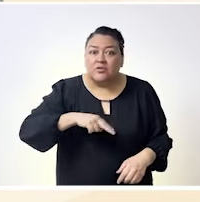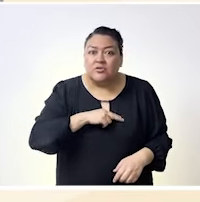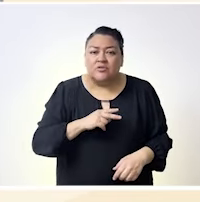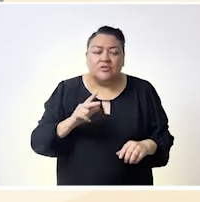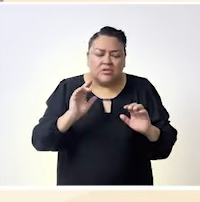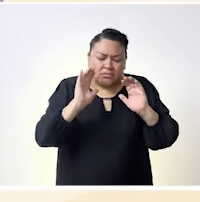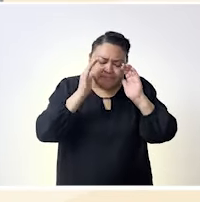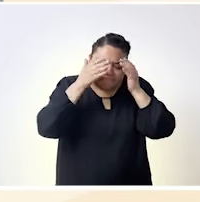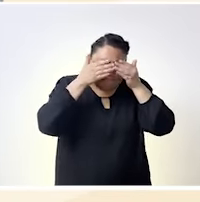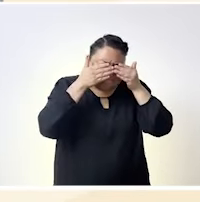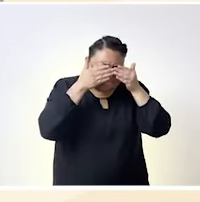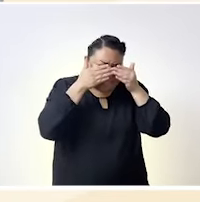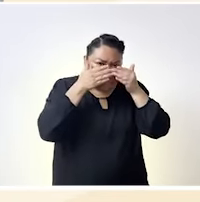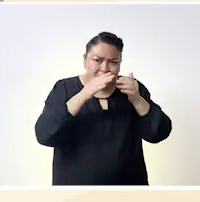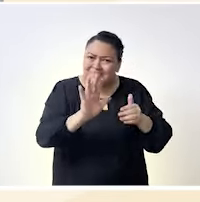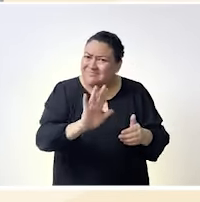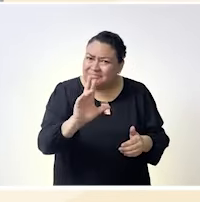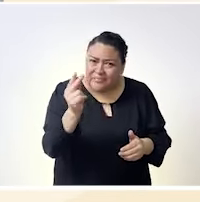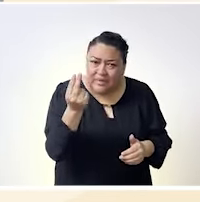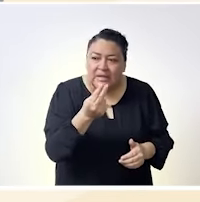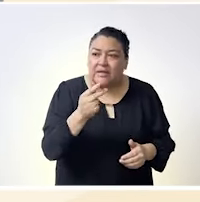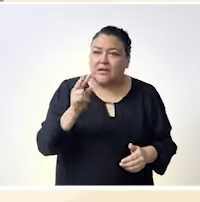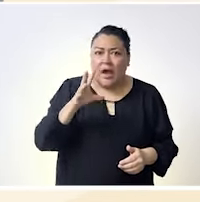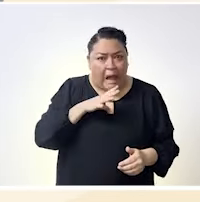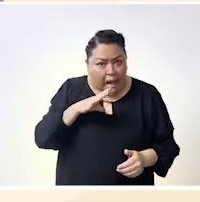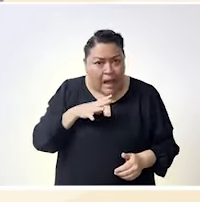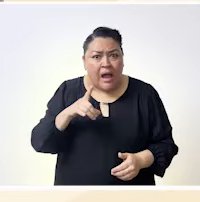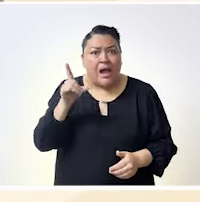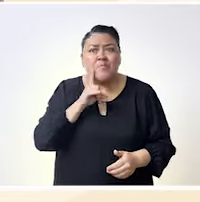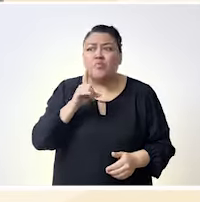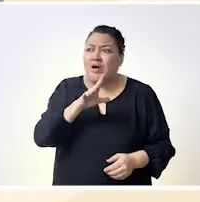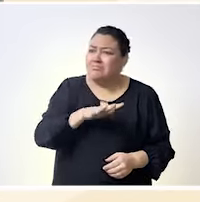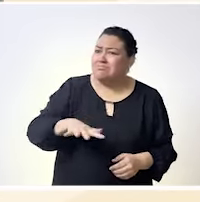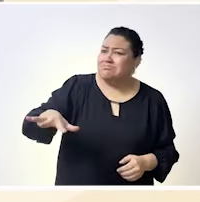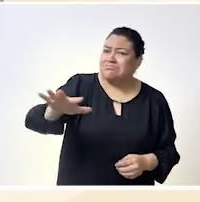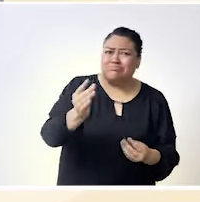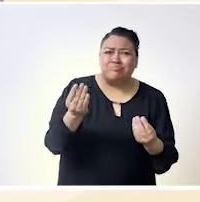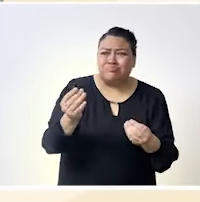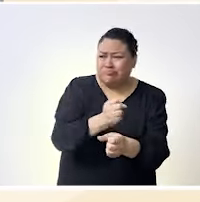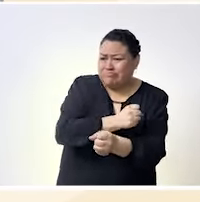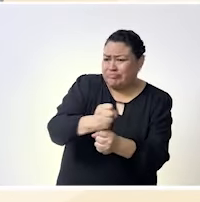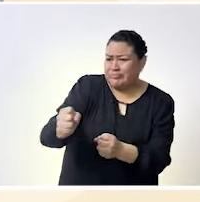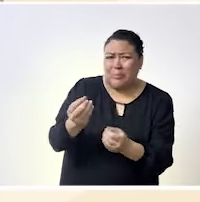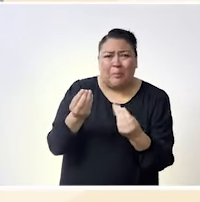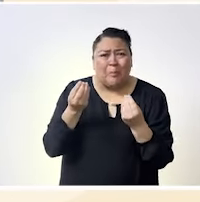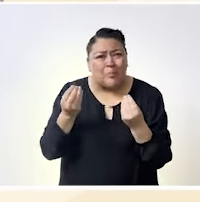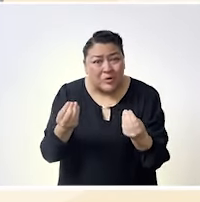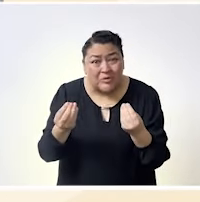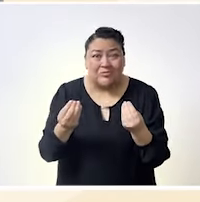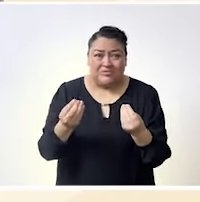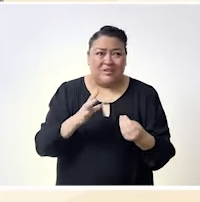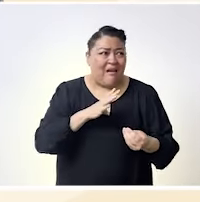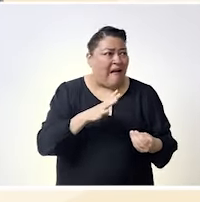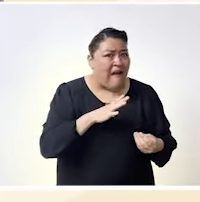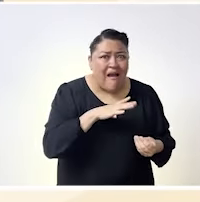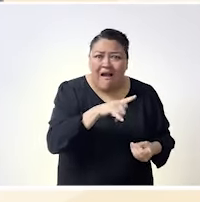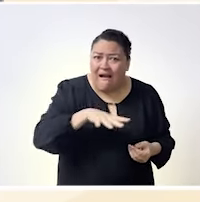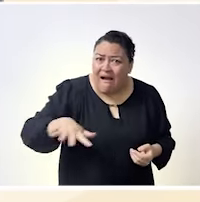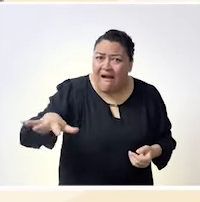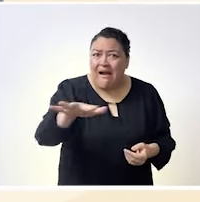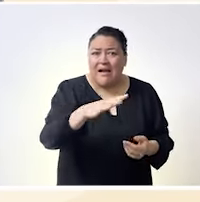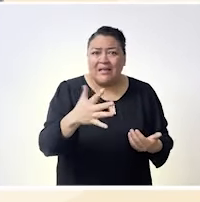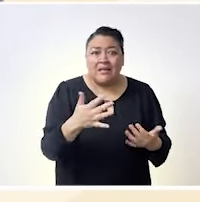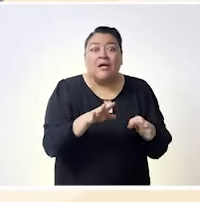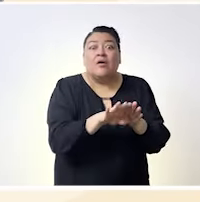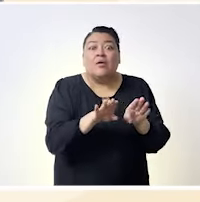totalmente ciegas a género ciegas a esta violencia y entonces no sé que que